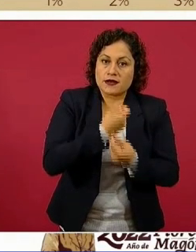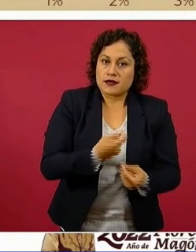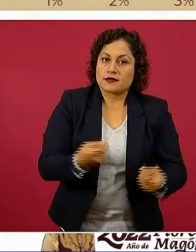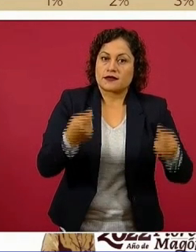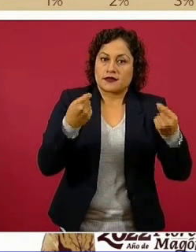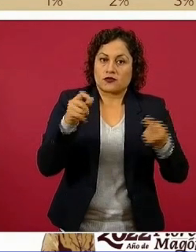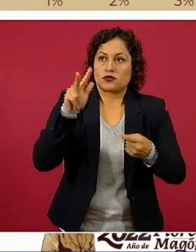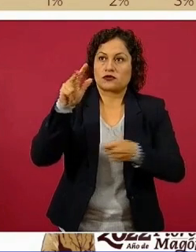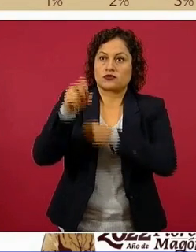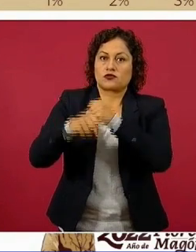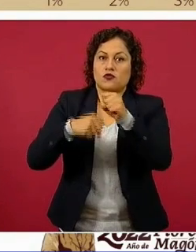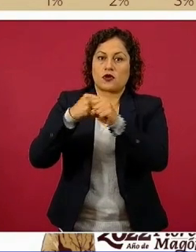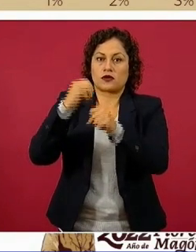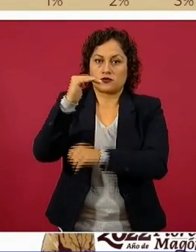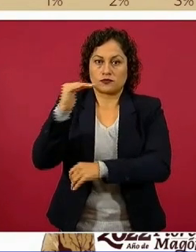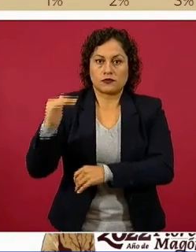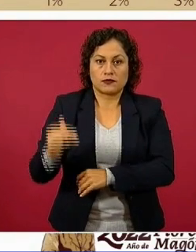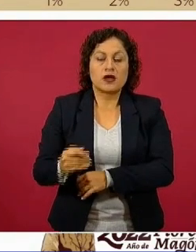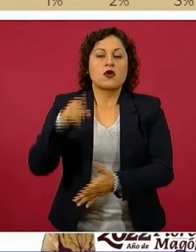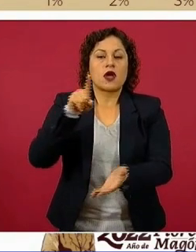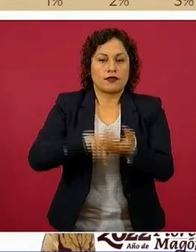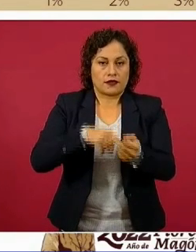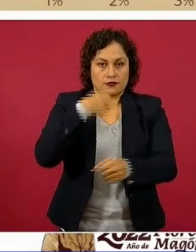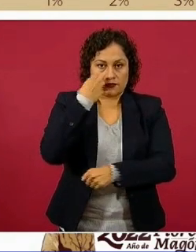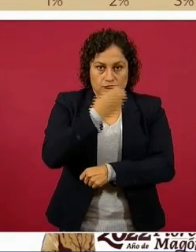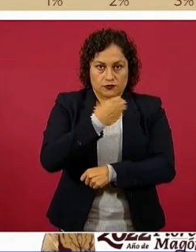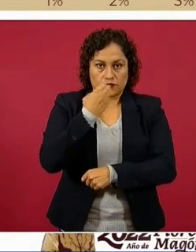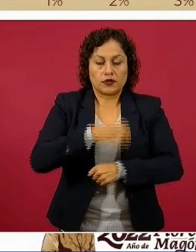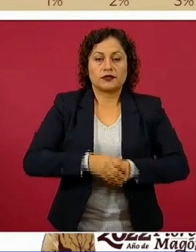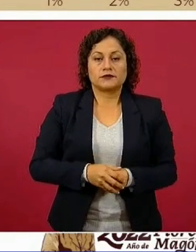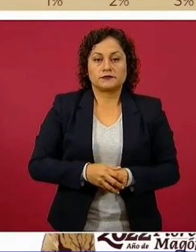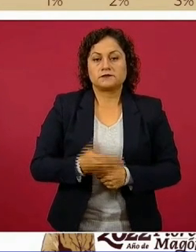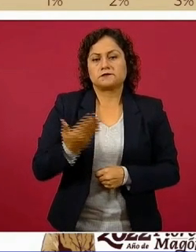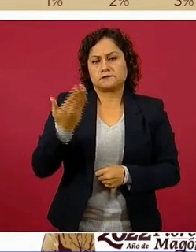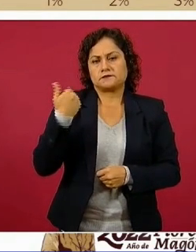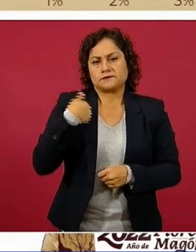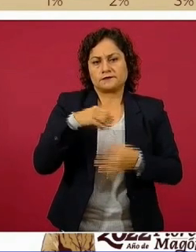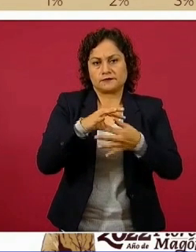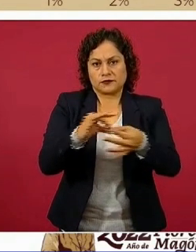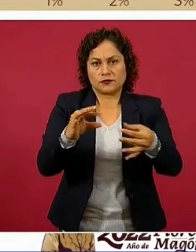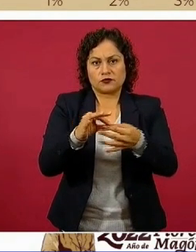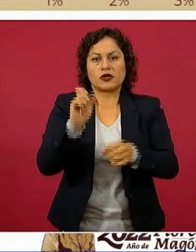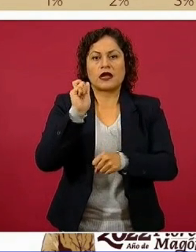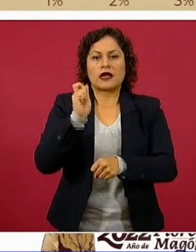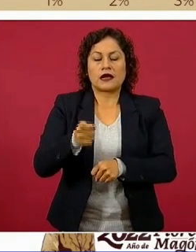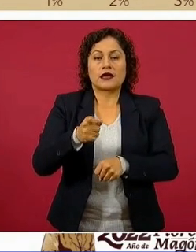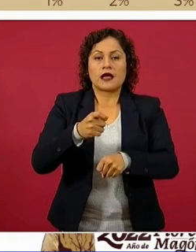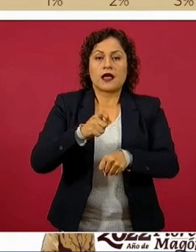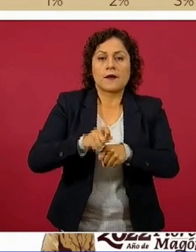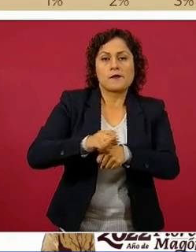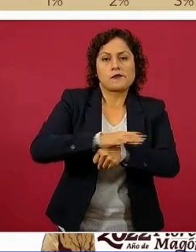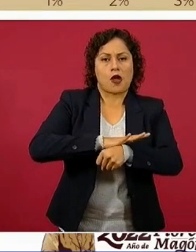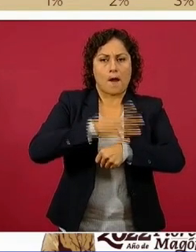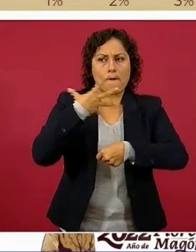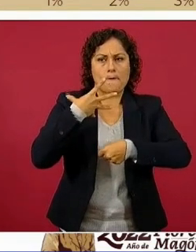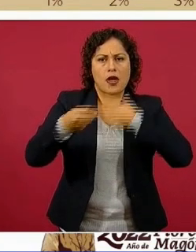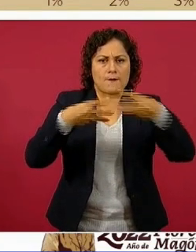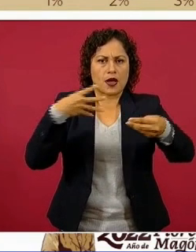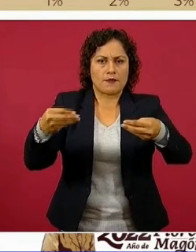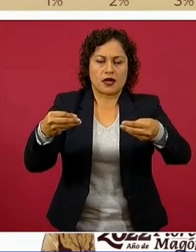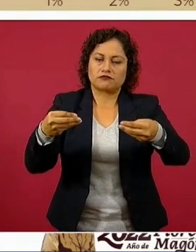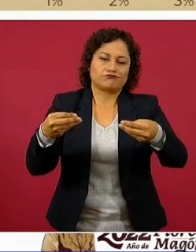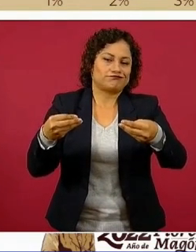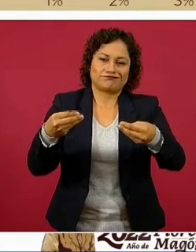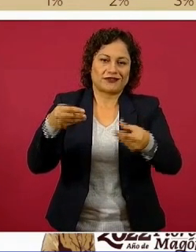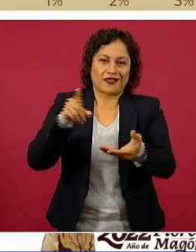particular en las escuelas. Como ya hemos comentado, el repunte que hubo no se debió a la apertura de escuelas, de hecho, ocurrió durante